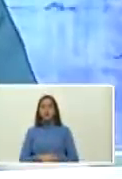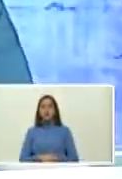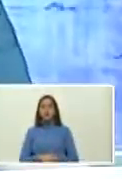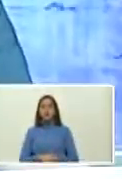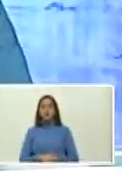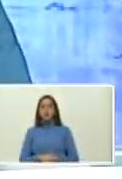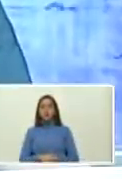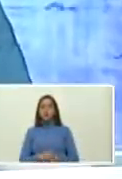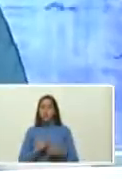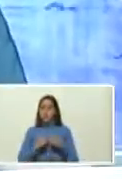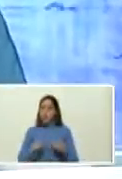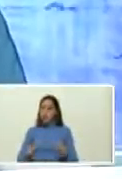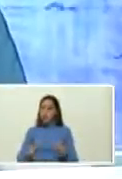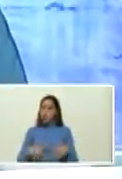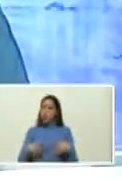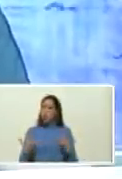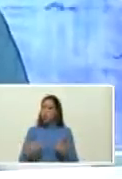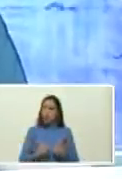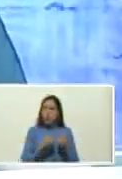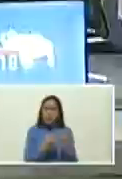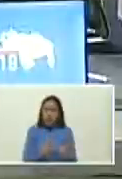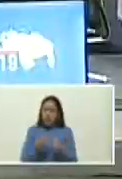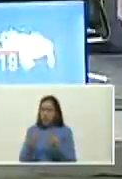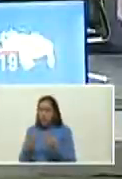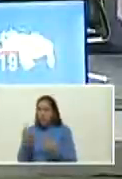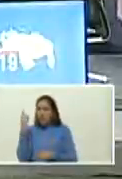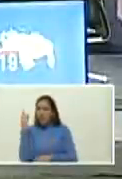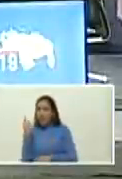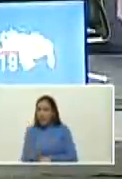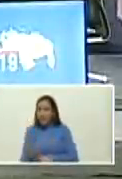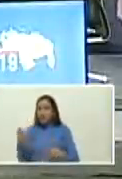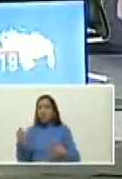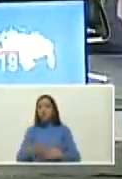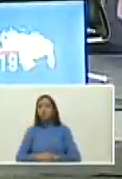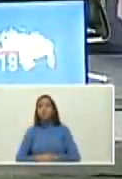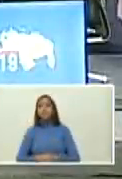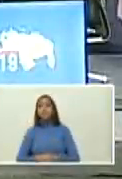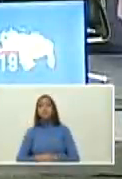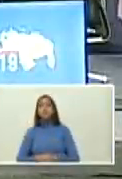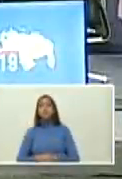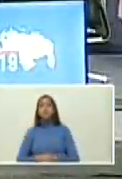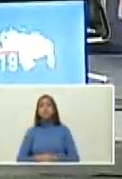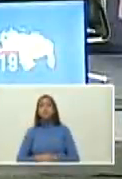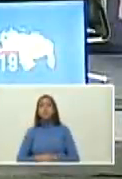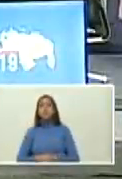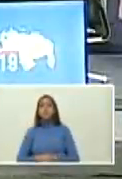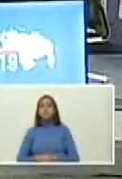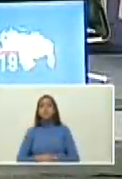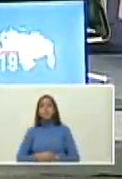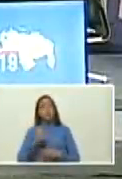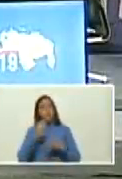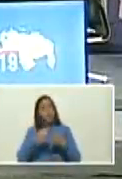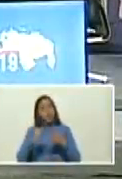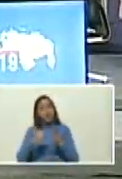pero para distribuir riqueza tiene que haber no puedes distribuir lo que no existe